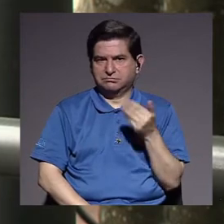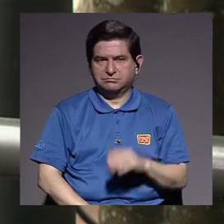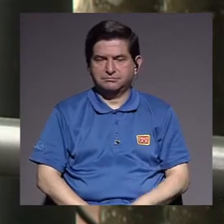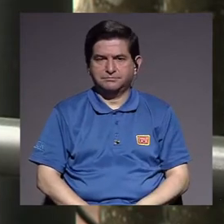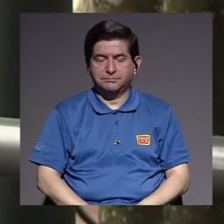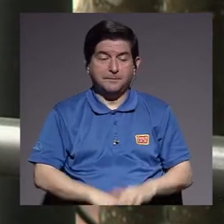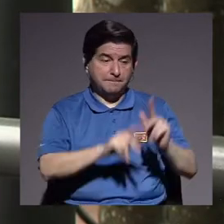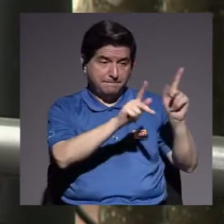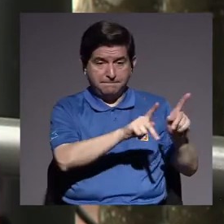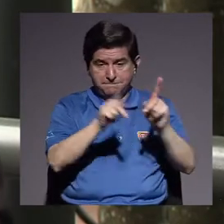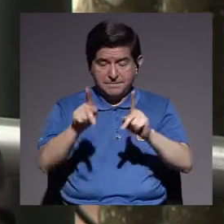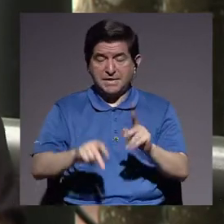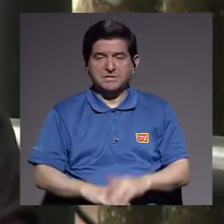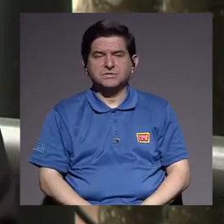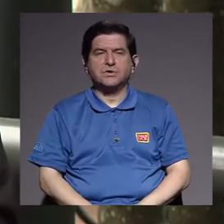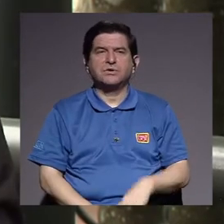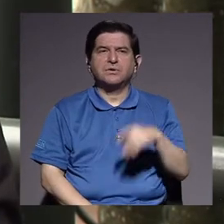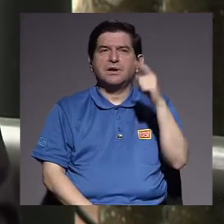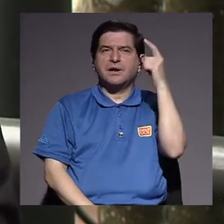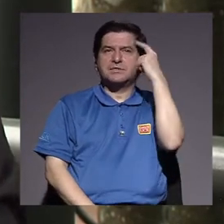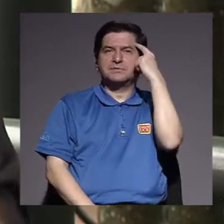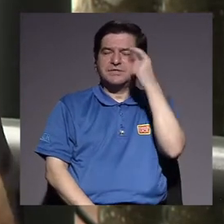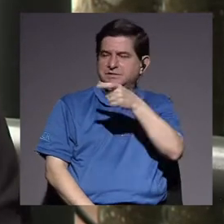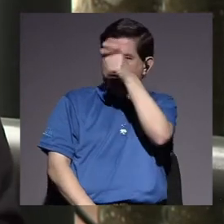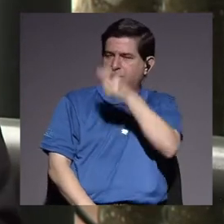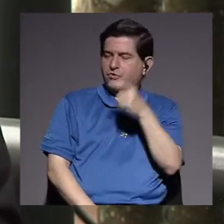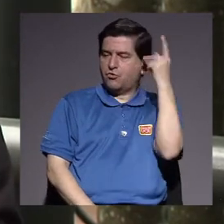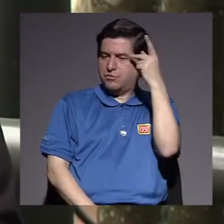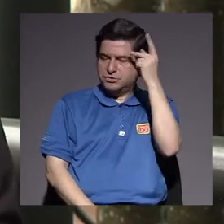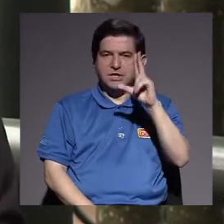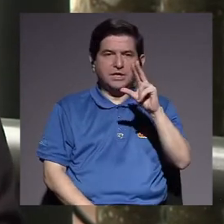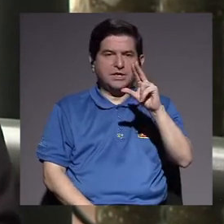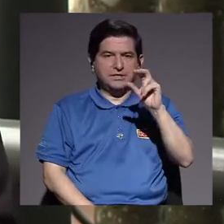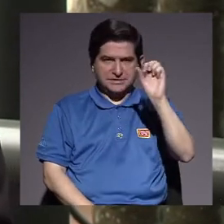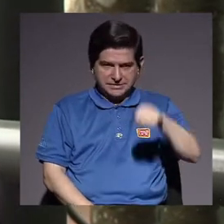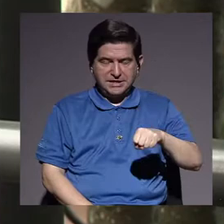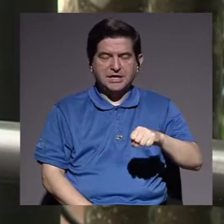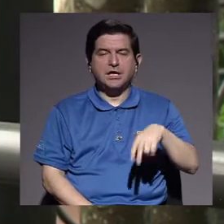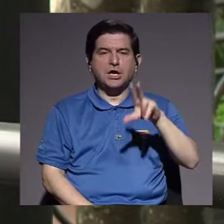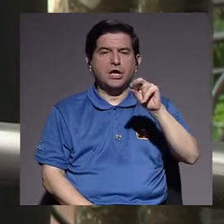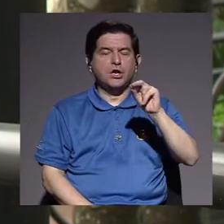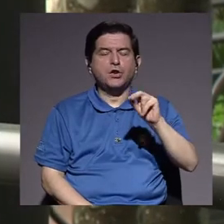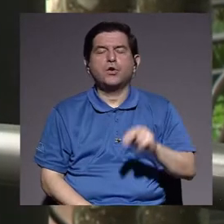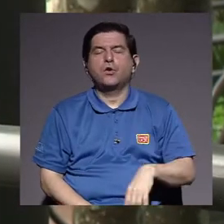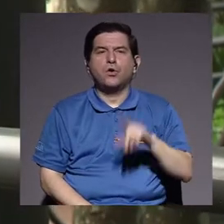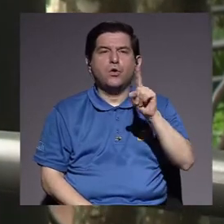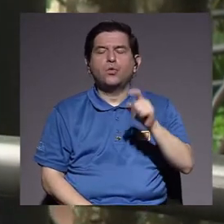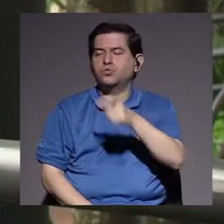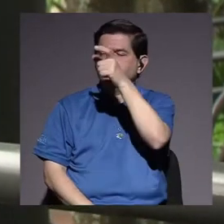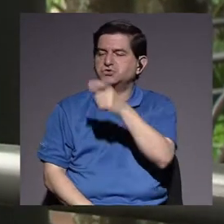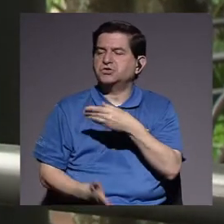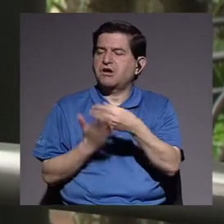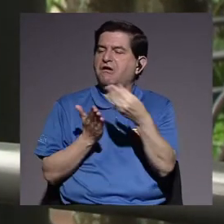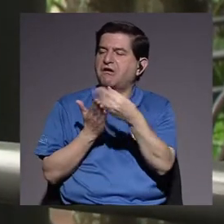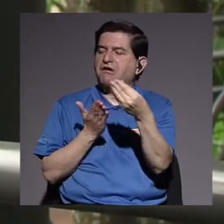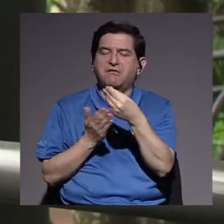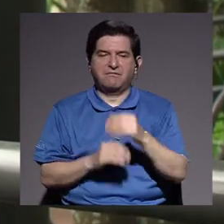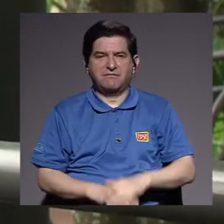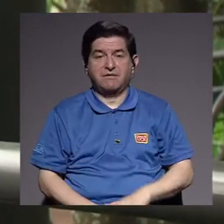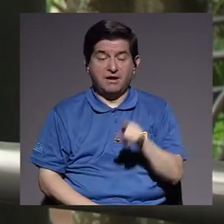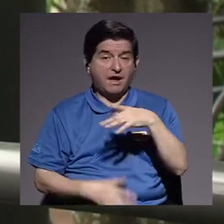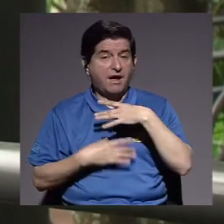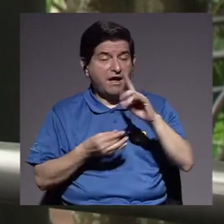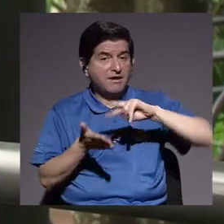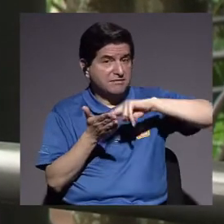de que las personas deberíamos pensarnos más como seres políticos y menos como seres de consumo. Es un poco eso. Y eso supone básicamente